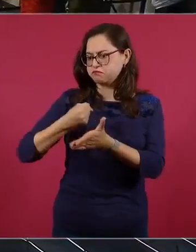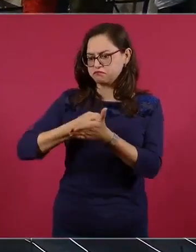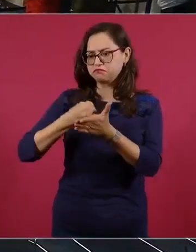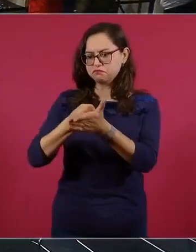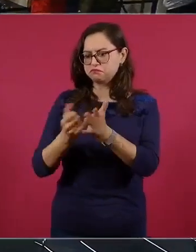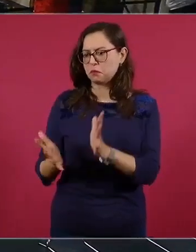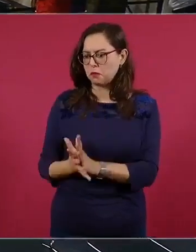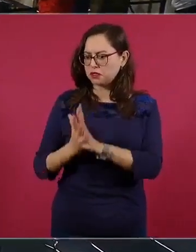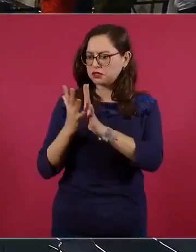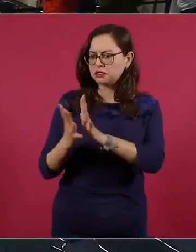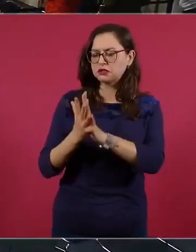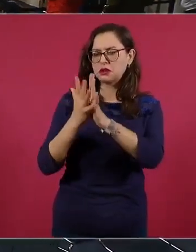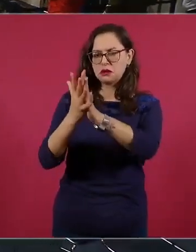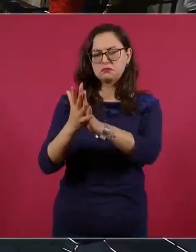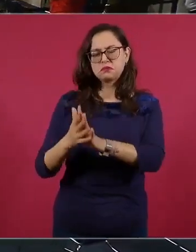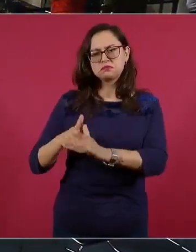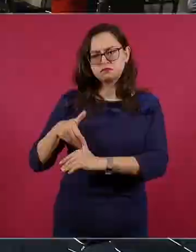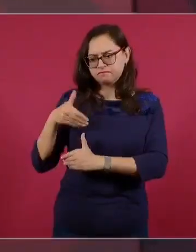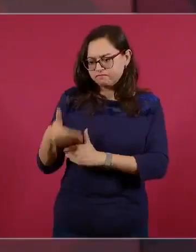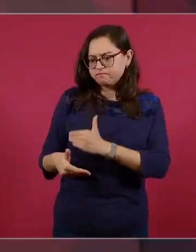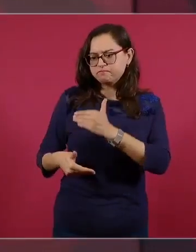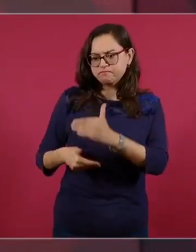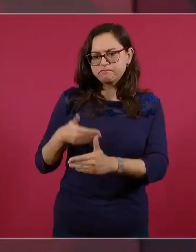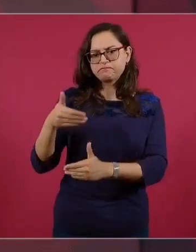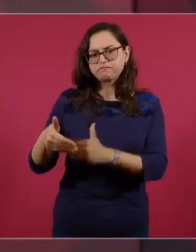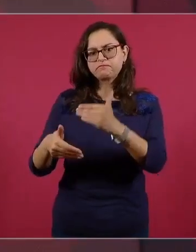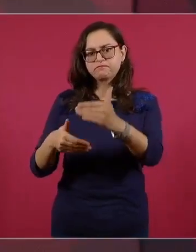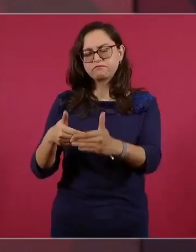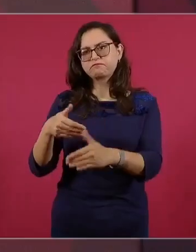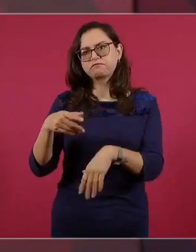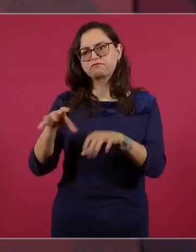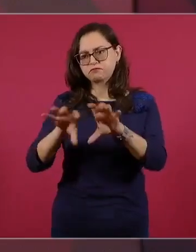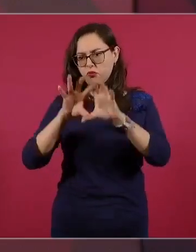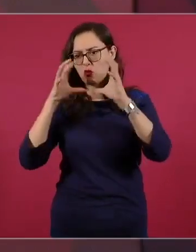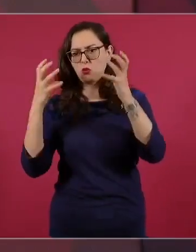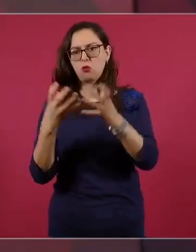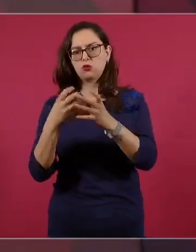conseguir que haya más armonía,